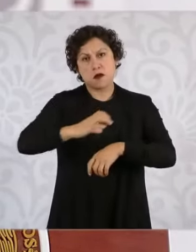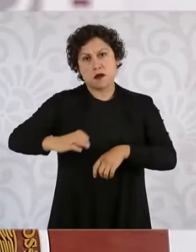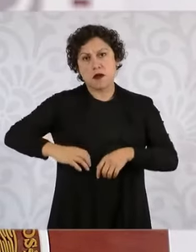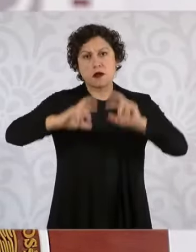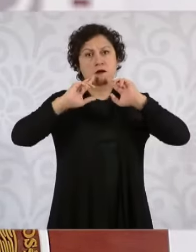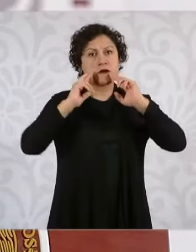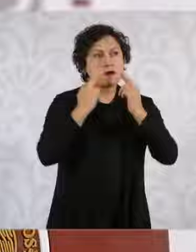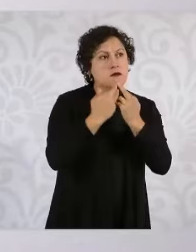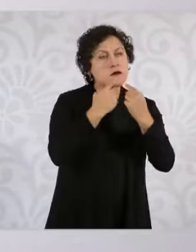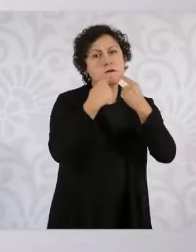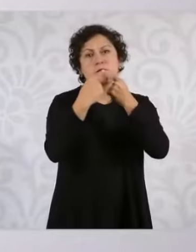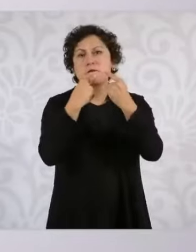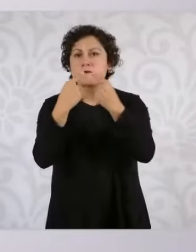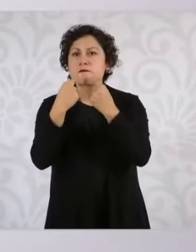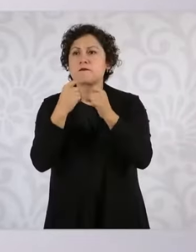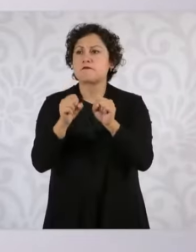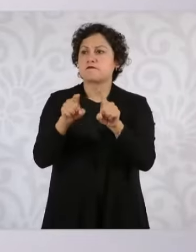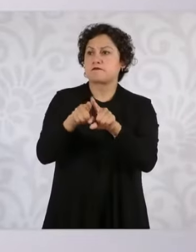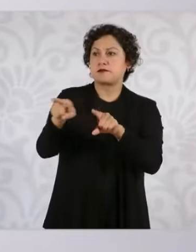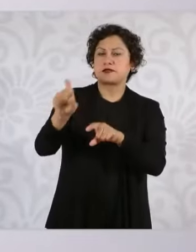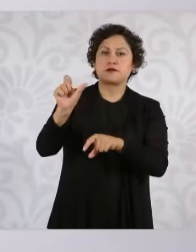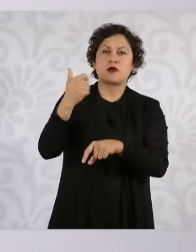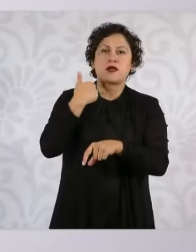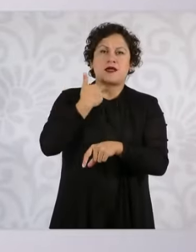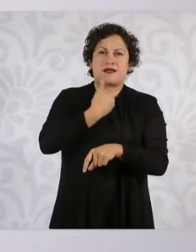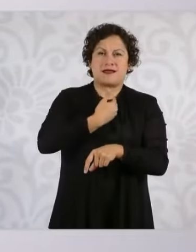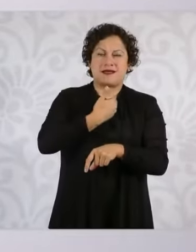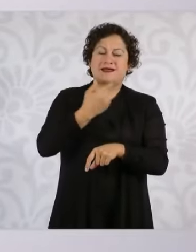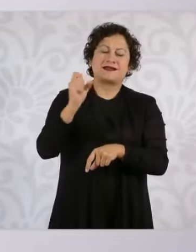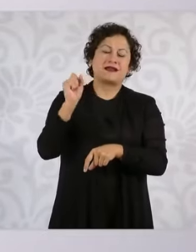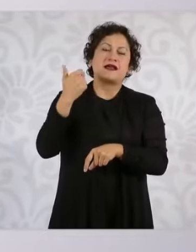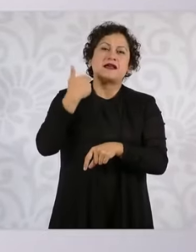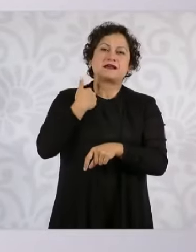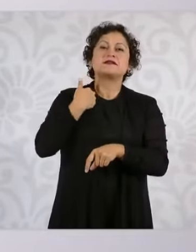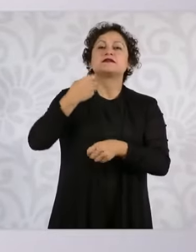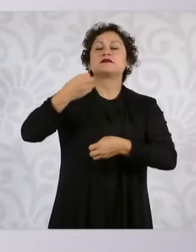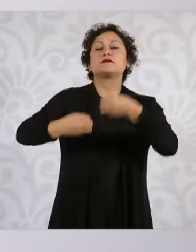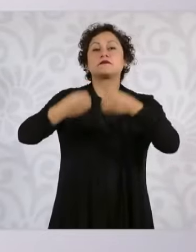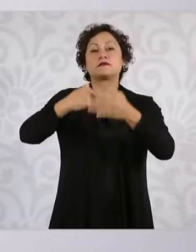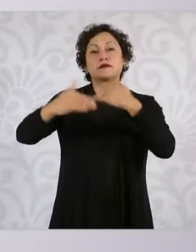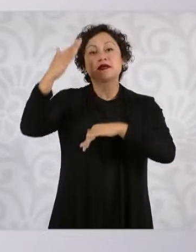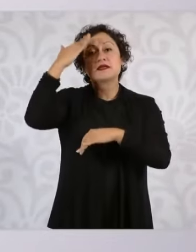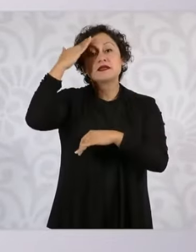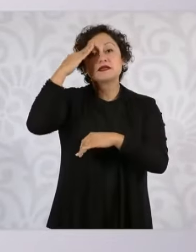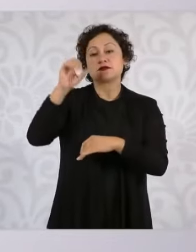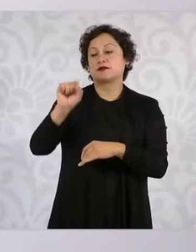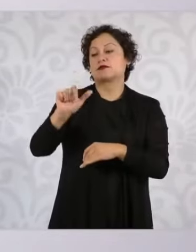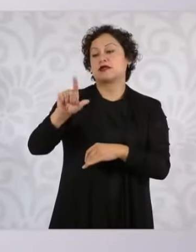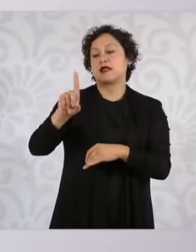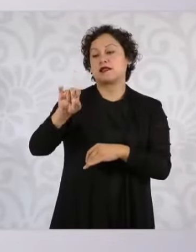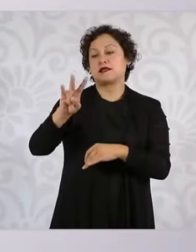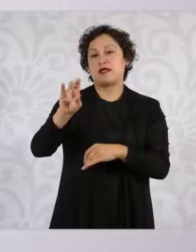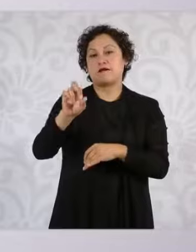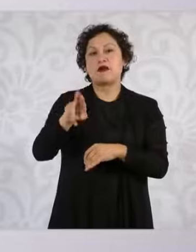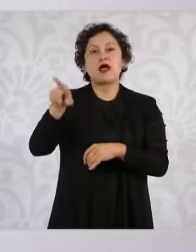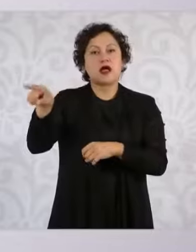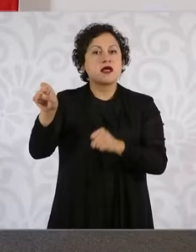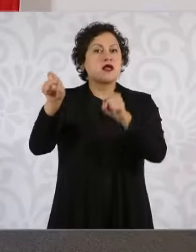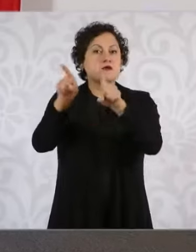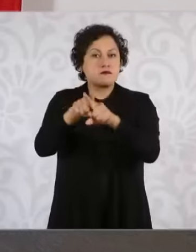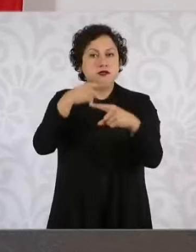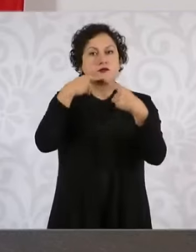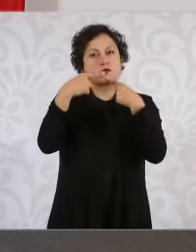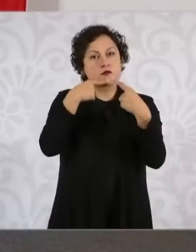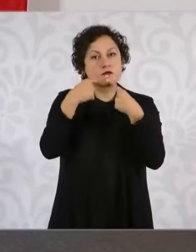Saldívar tenía, tuvo, coordinó estas mesas y ahí se planteó la posibilidad